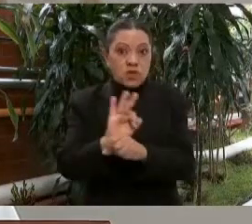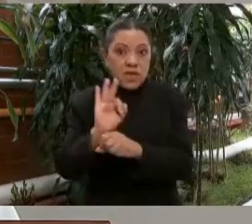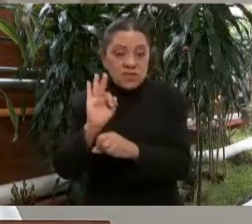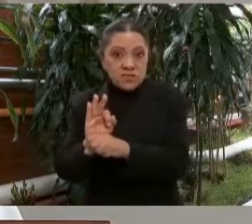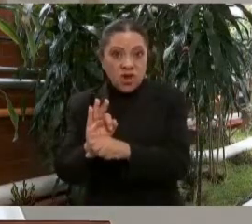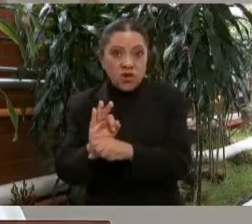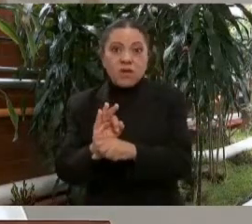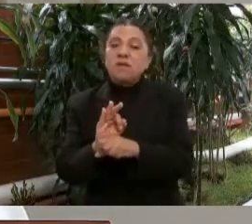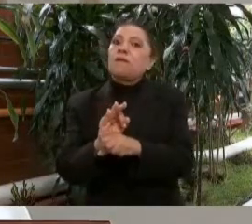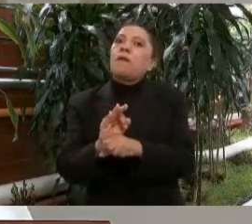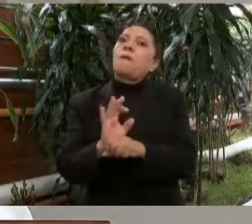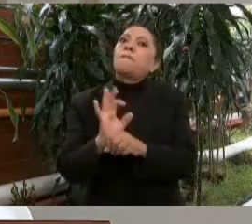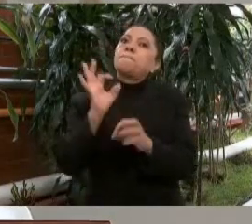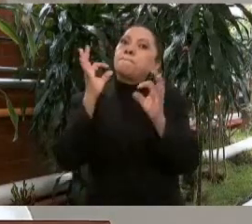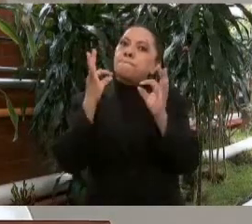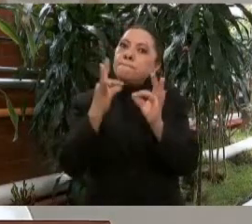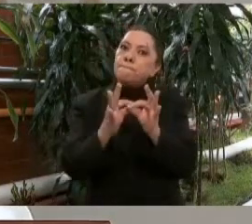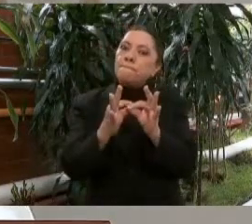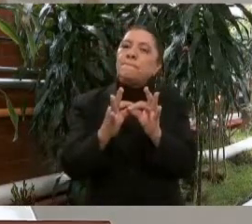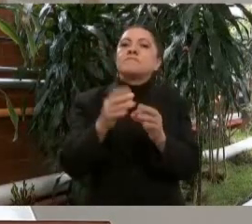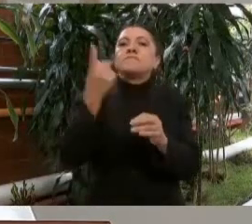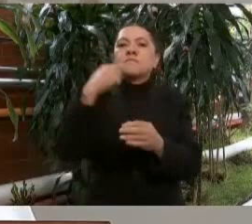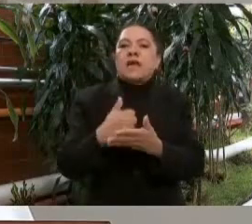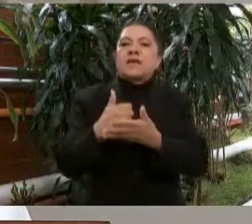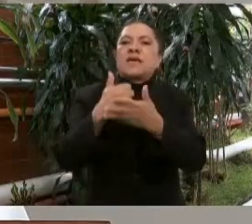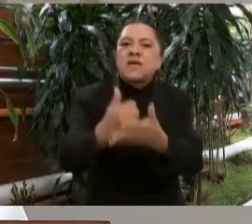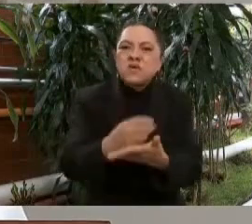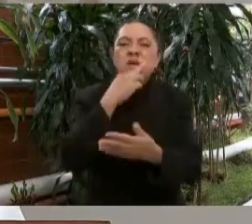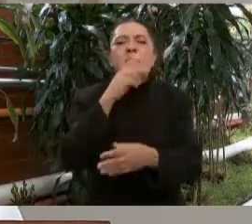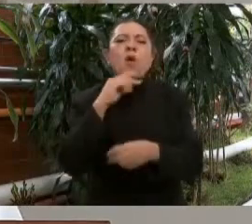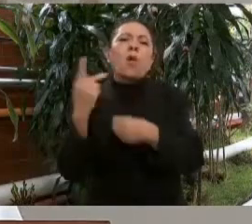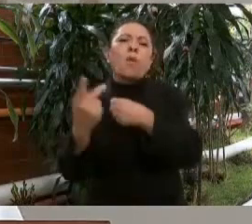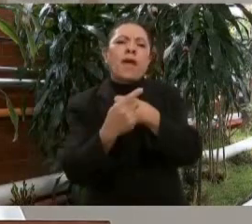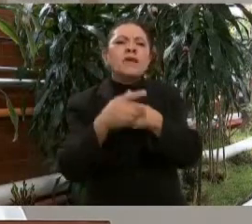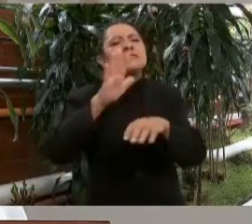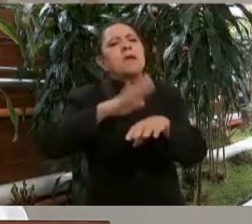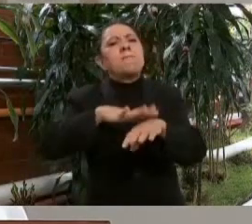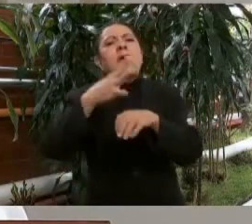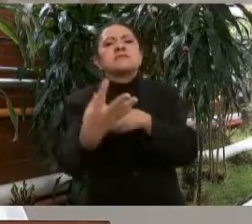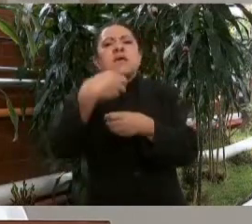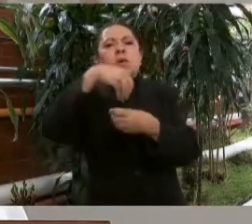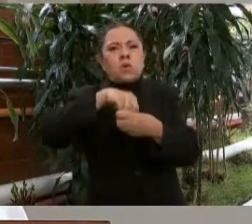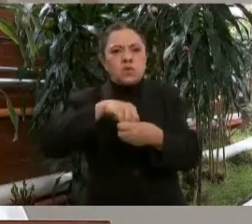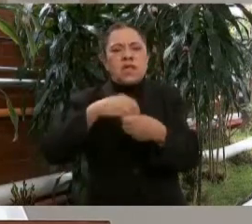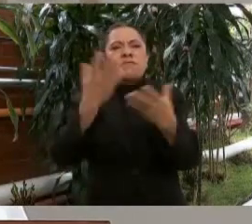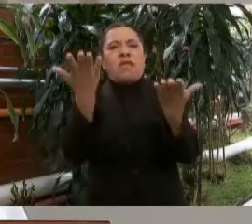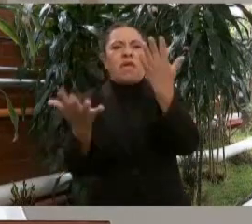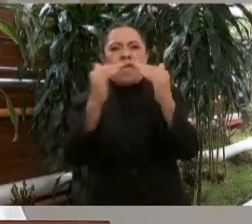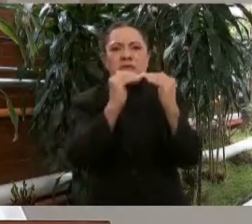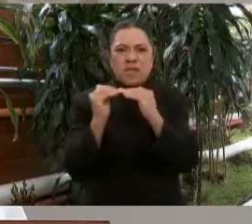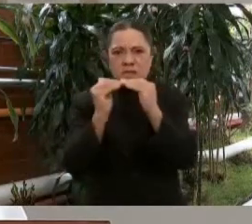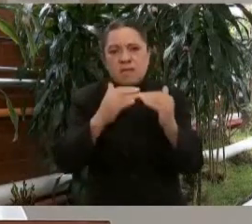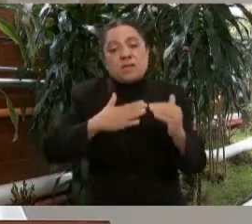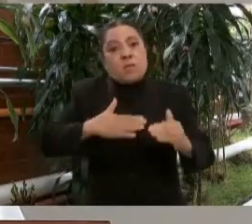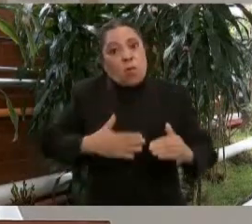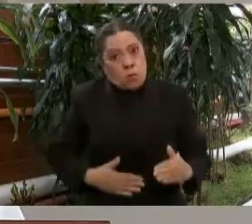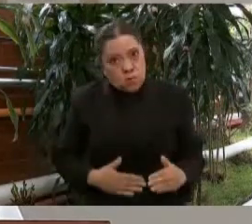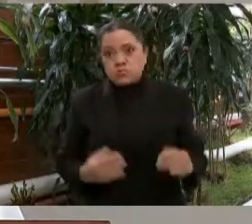y que contribuya a un mejor país, más incluyente, equitativo, justo e igualitario.